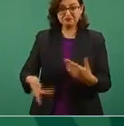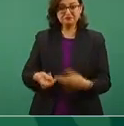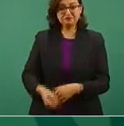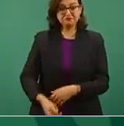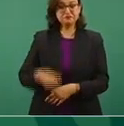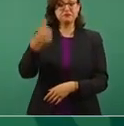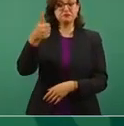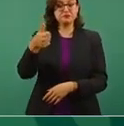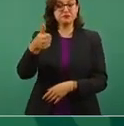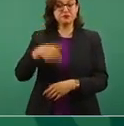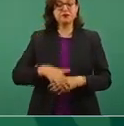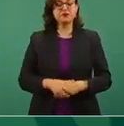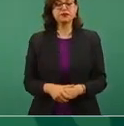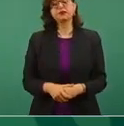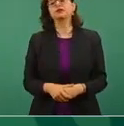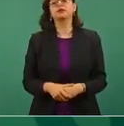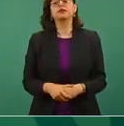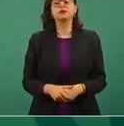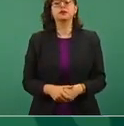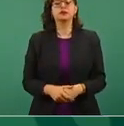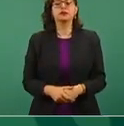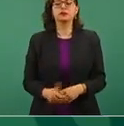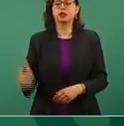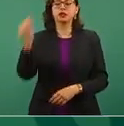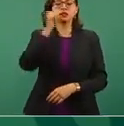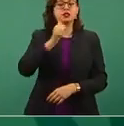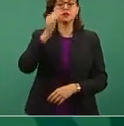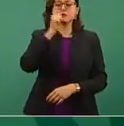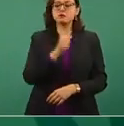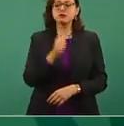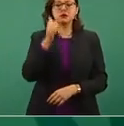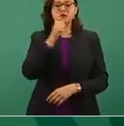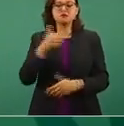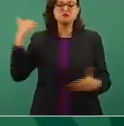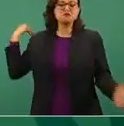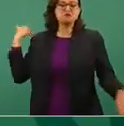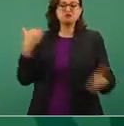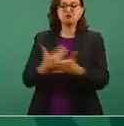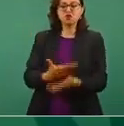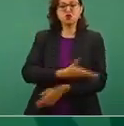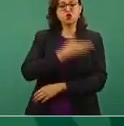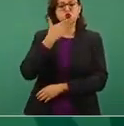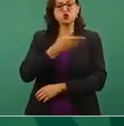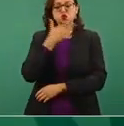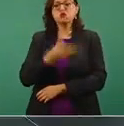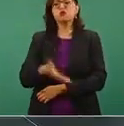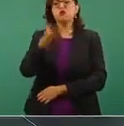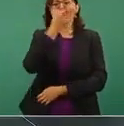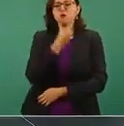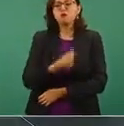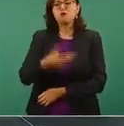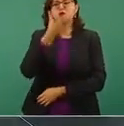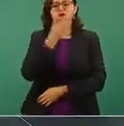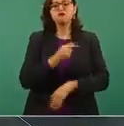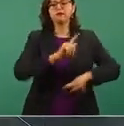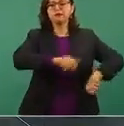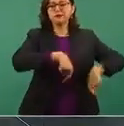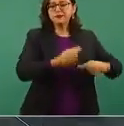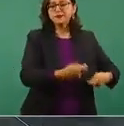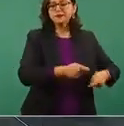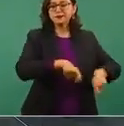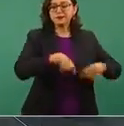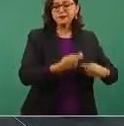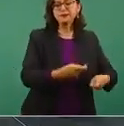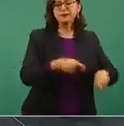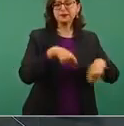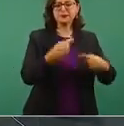Ellos hombres y esa secretaría se caracterizaba durante